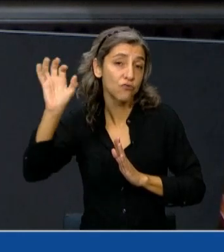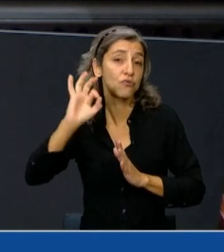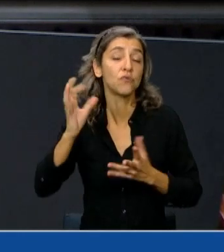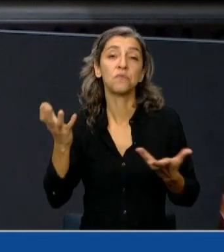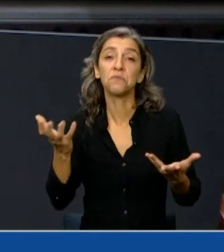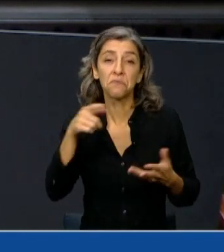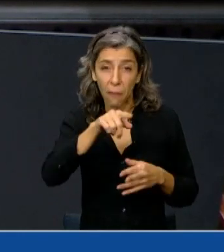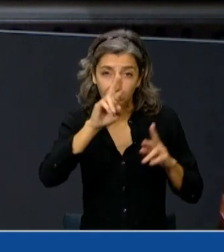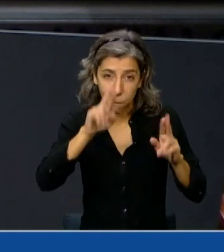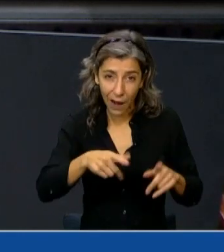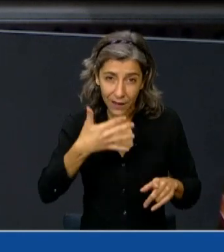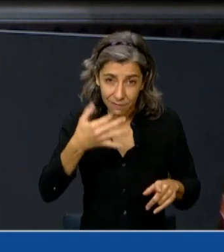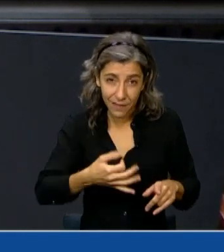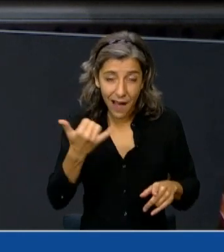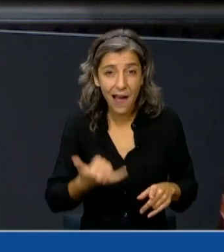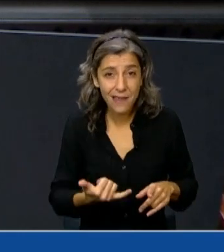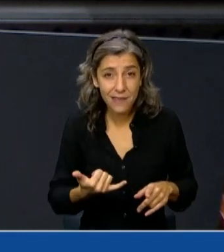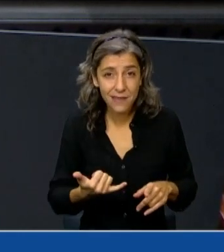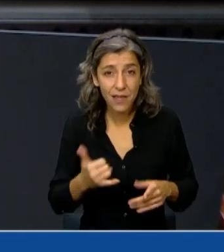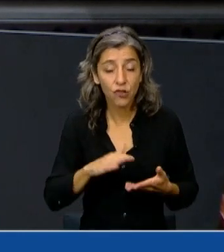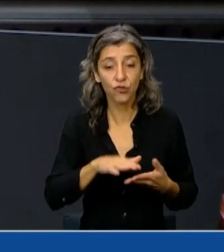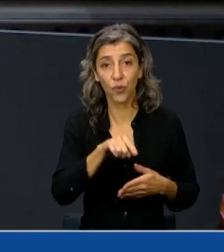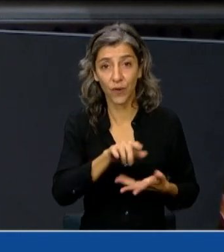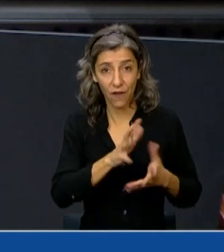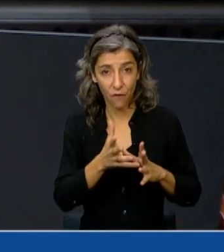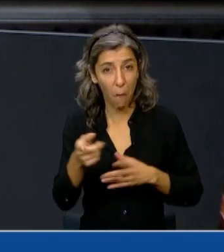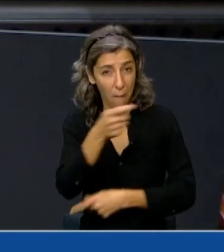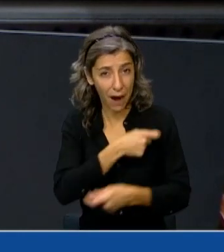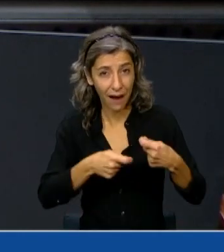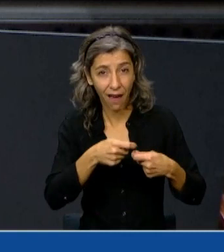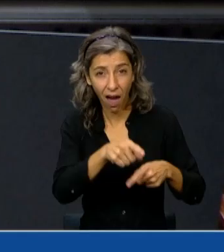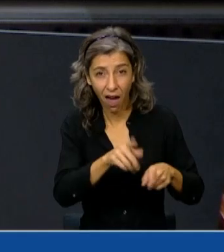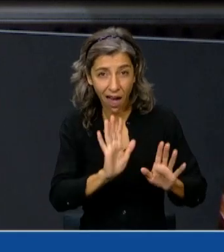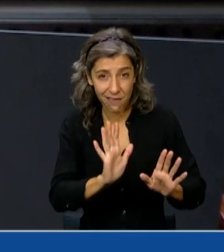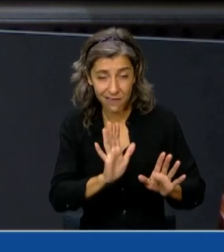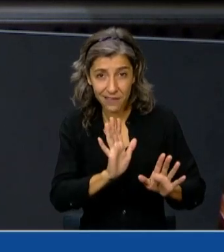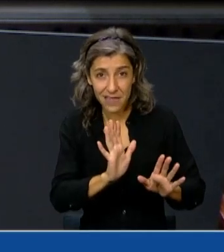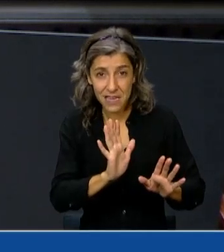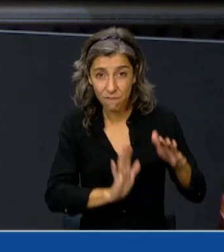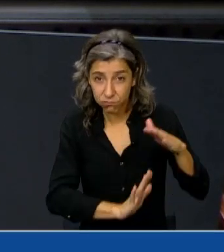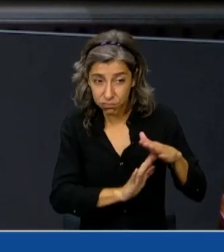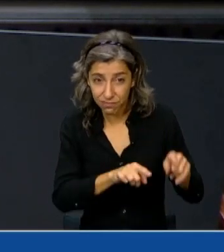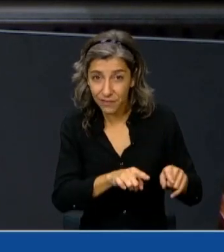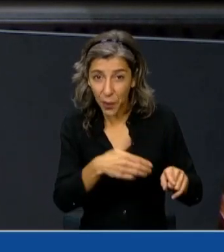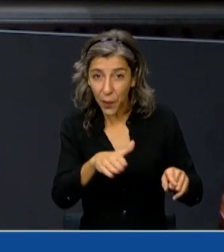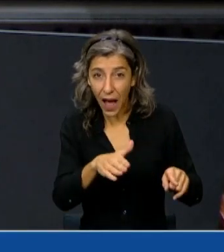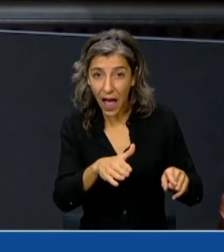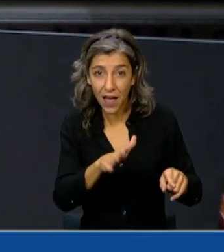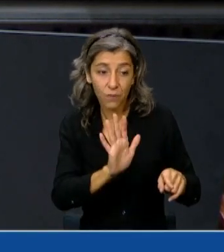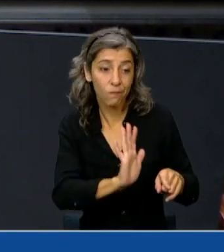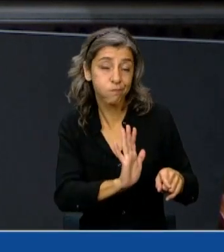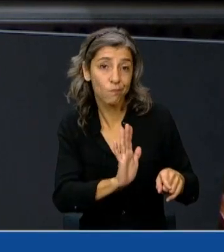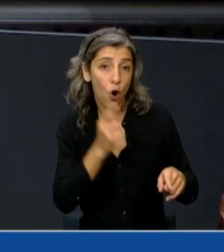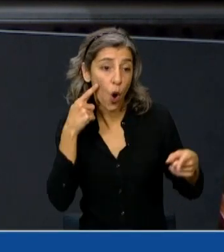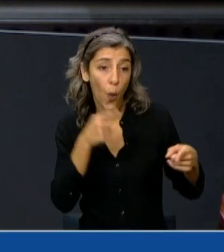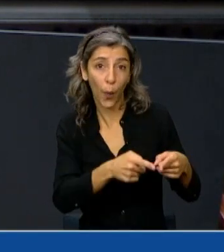plan respecto de este nuevo rol del mercado central. Y si existe ese nuevo rol del mercado